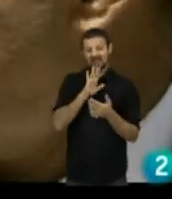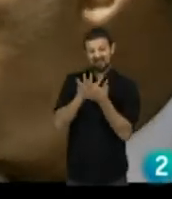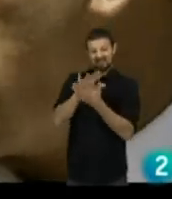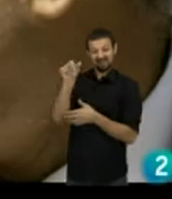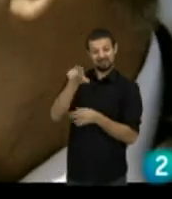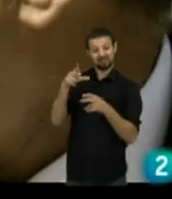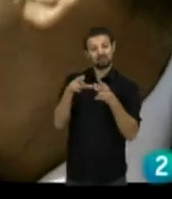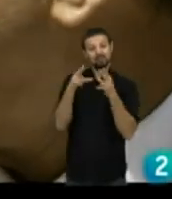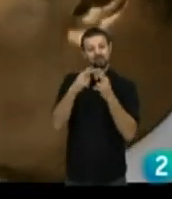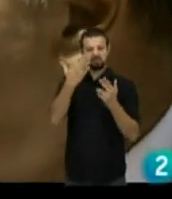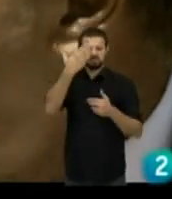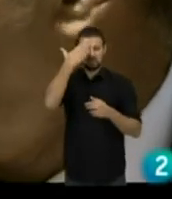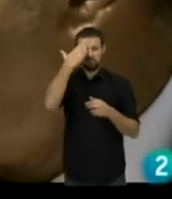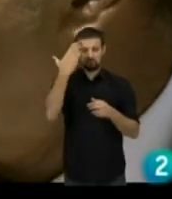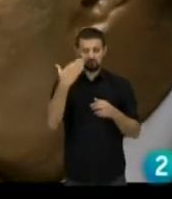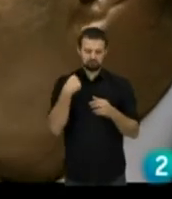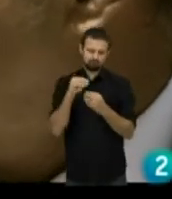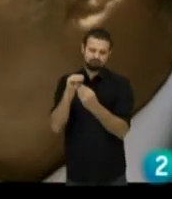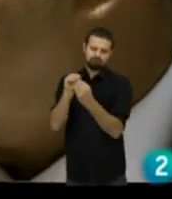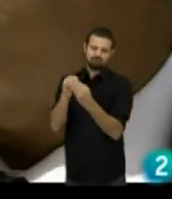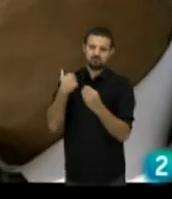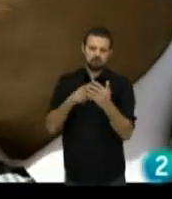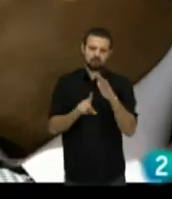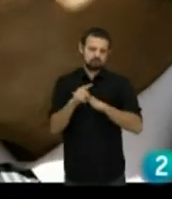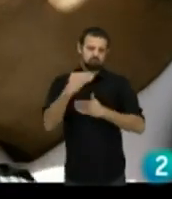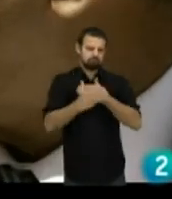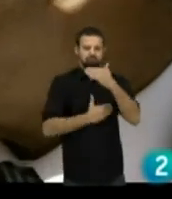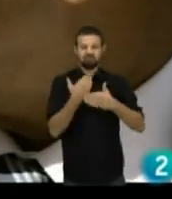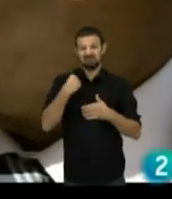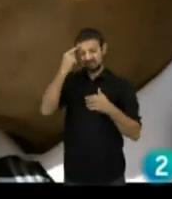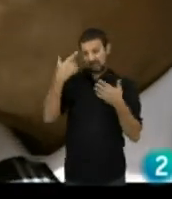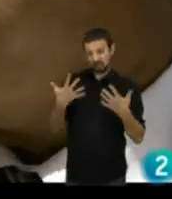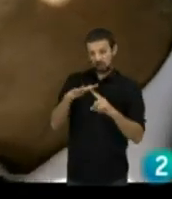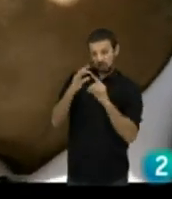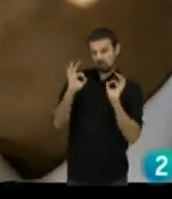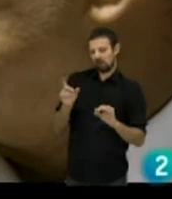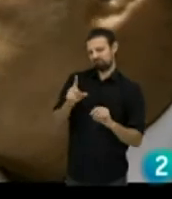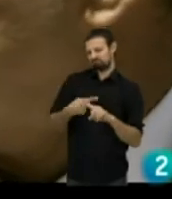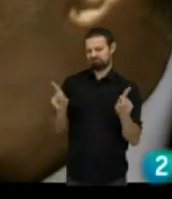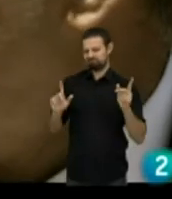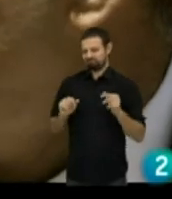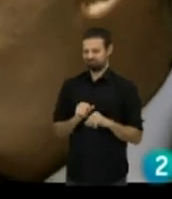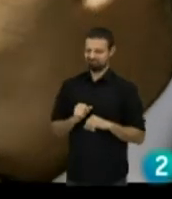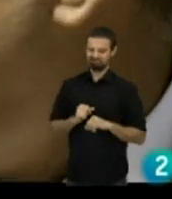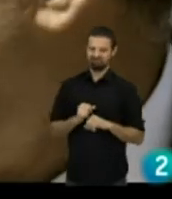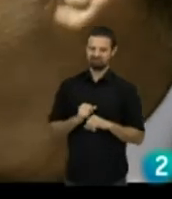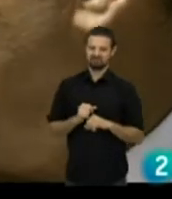dices de la sociedad, que yo también comparto porque ha evolucionado mucho, yo creo que eso hoy no podría pasar. Estoy seguro que no podría pasar, ¿no?